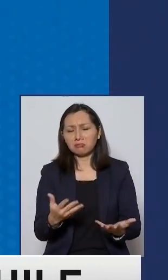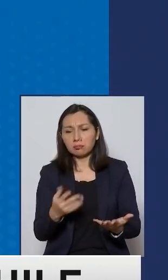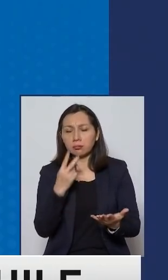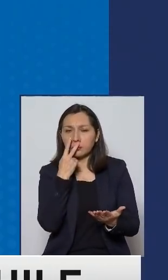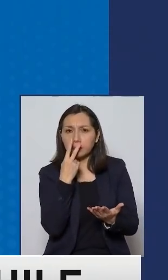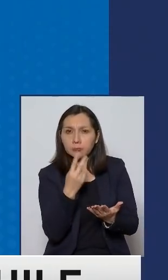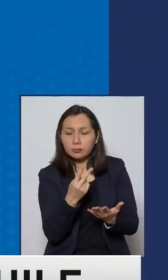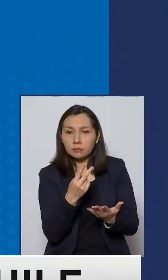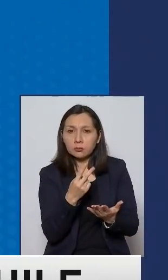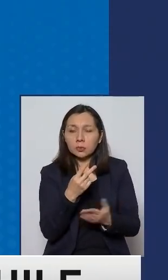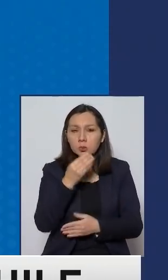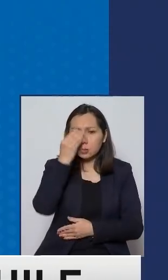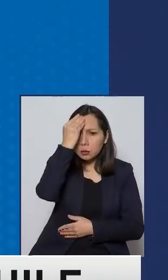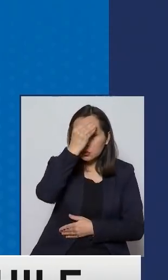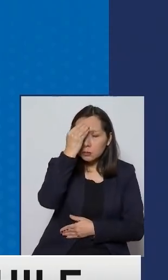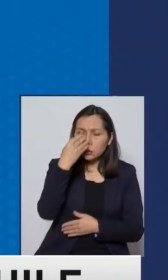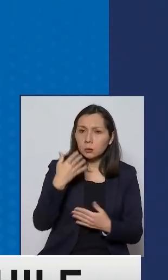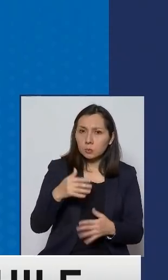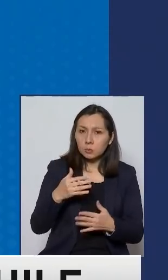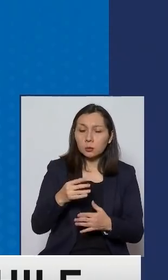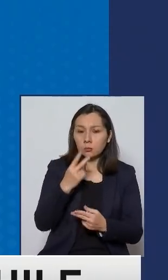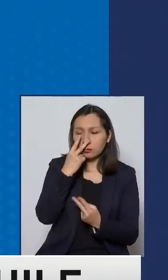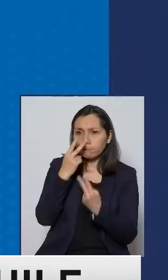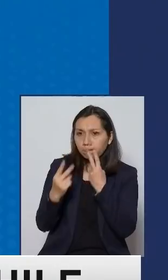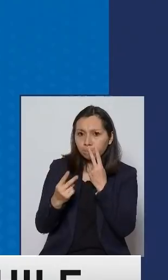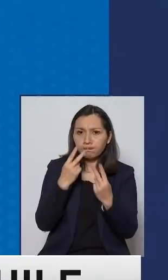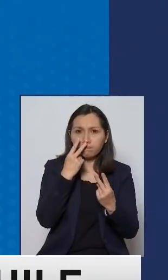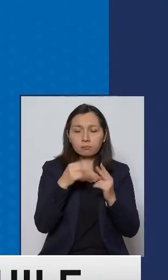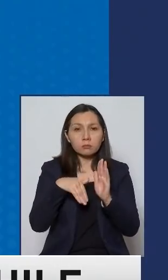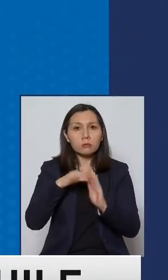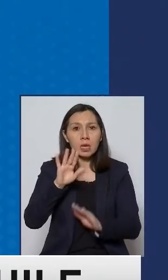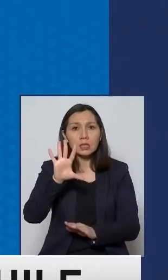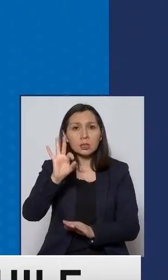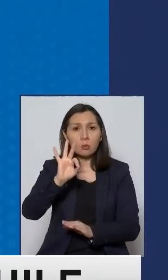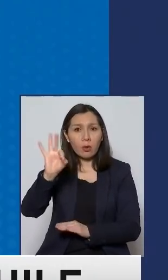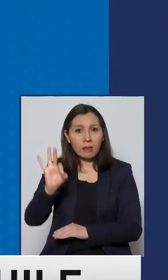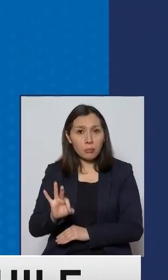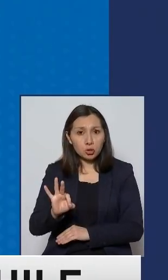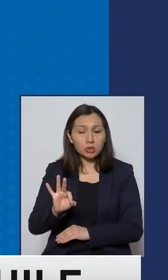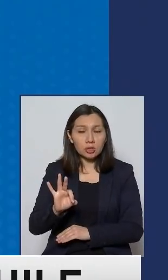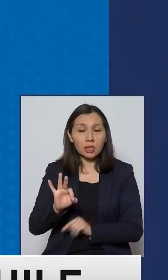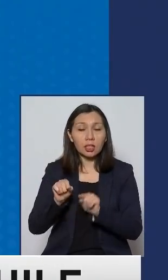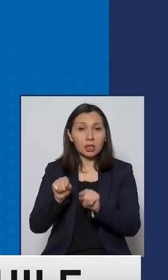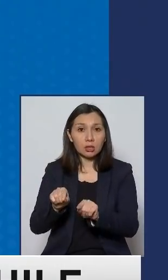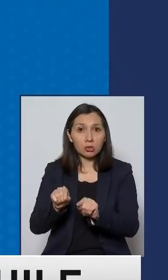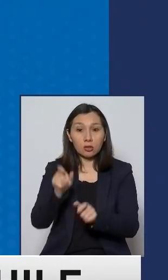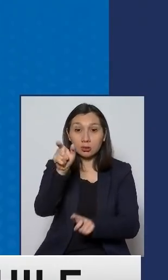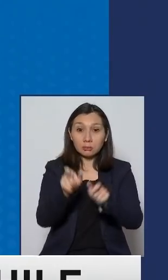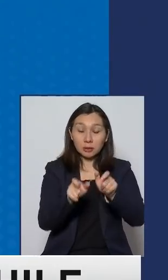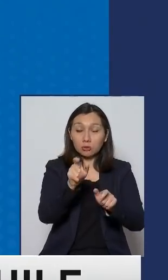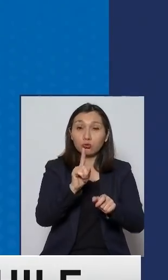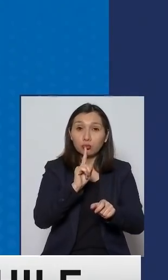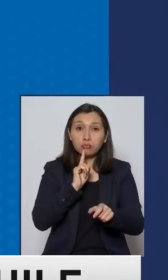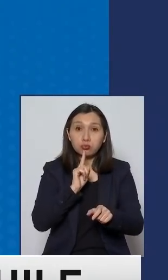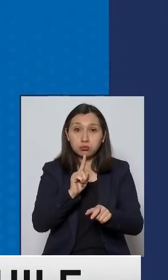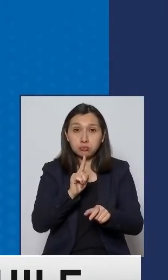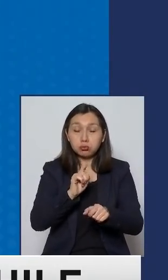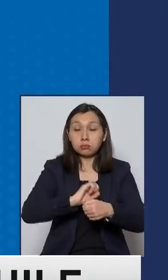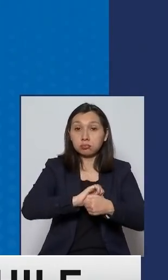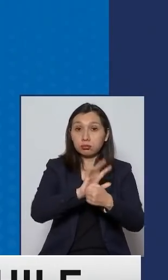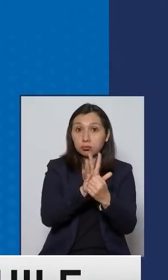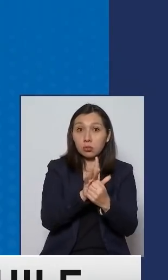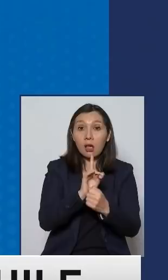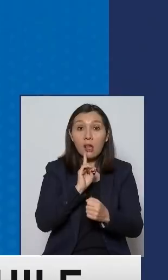que nos preocupa. Hemos visto que más del 50% de las personas que se